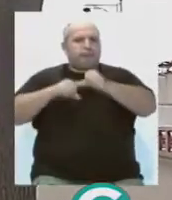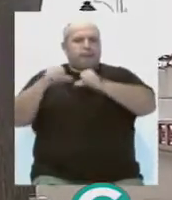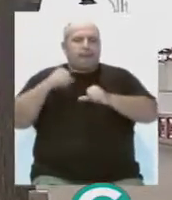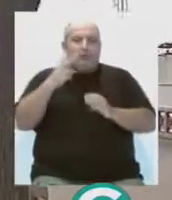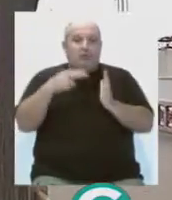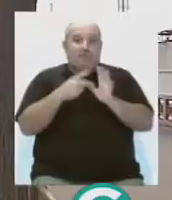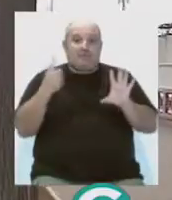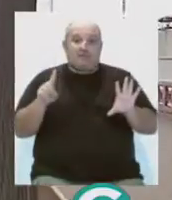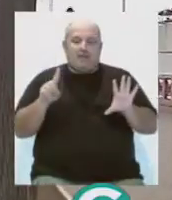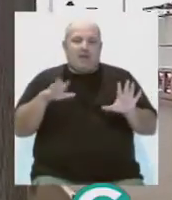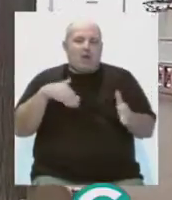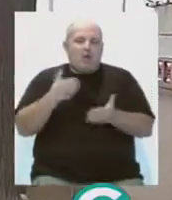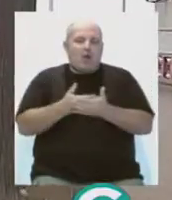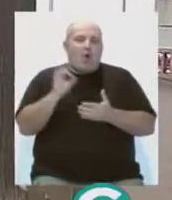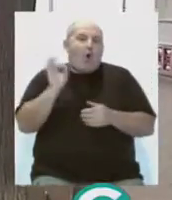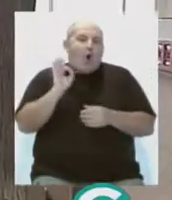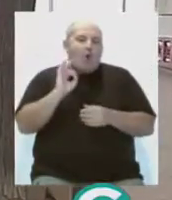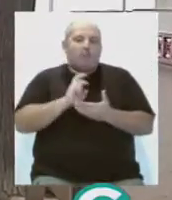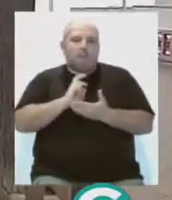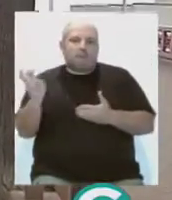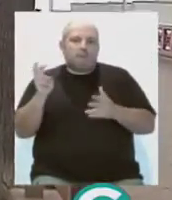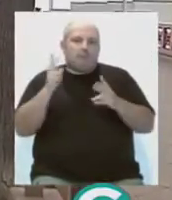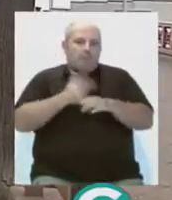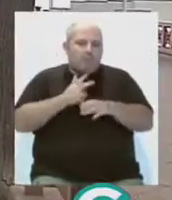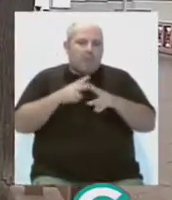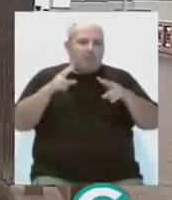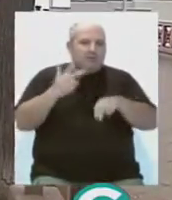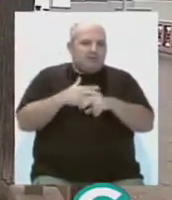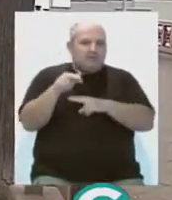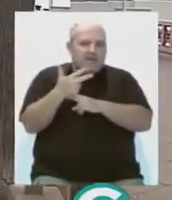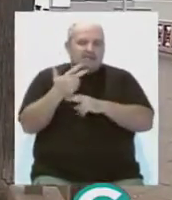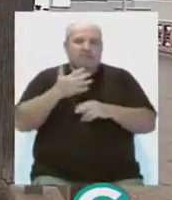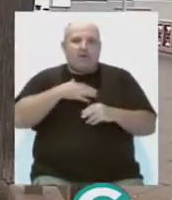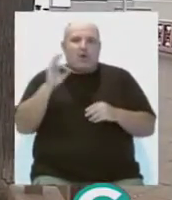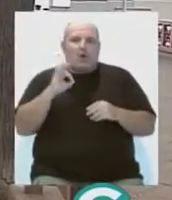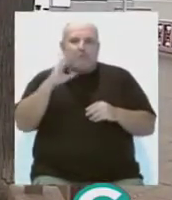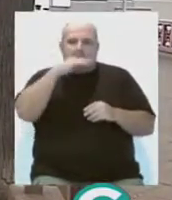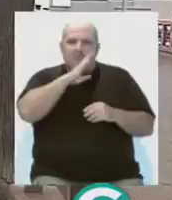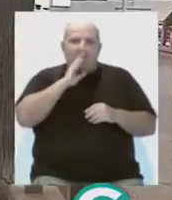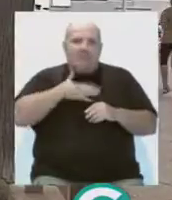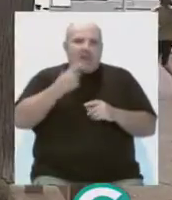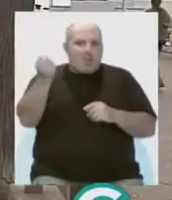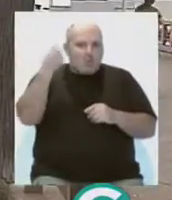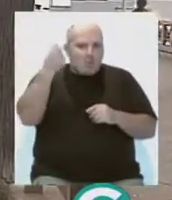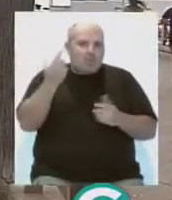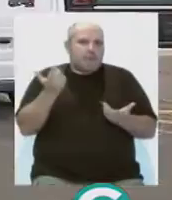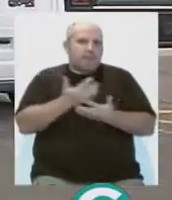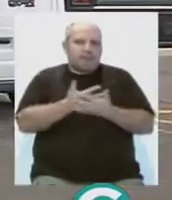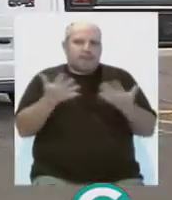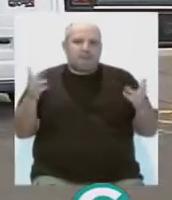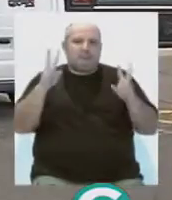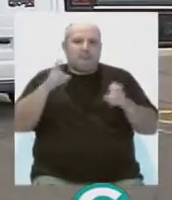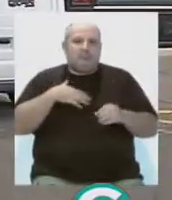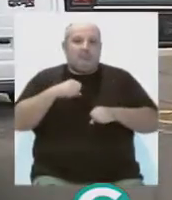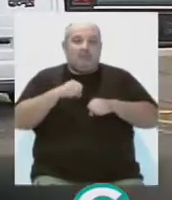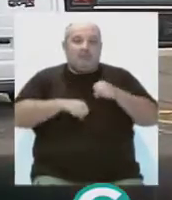desde 2006 o los encuentros mantenidos con hosteleros, taxistas o la Federación Local de Padres y Madres de Alumnos, en lo concerniente